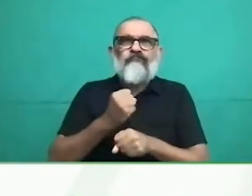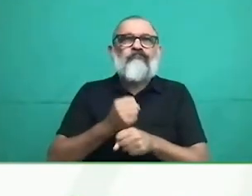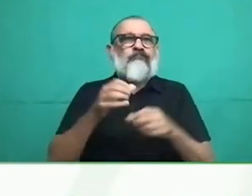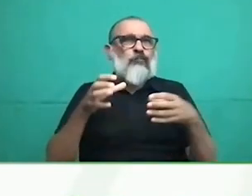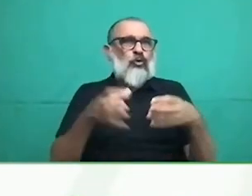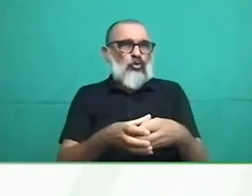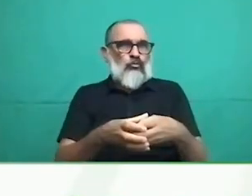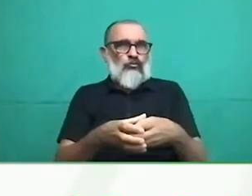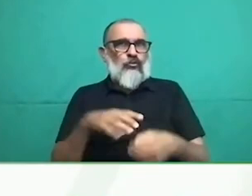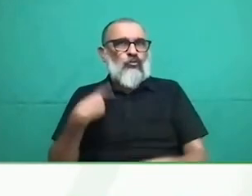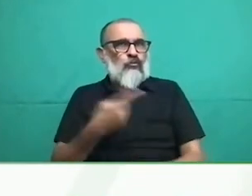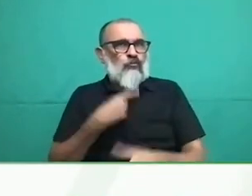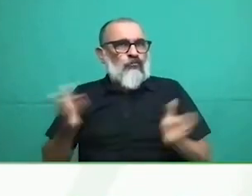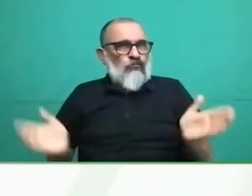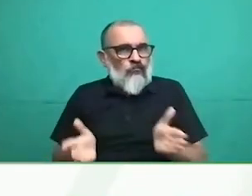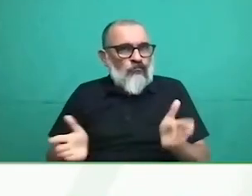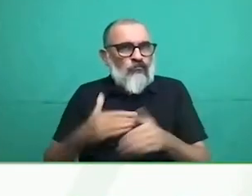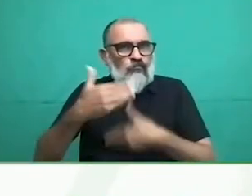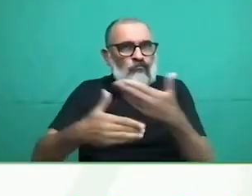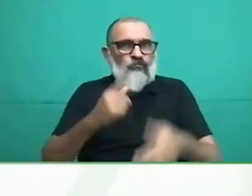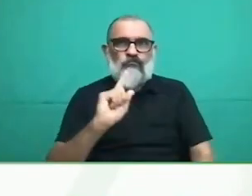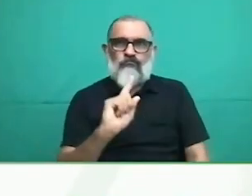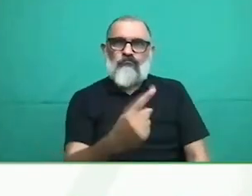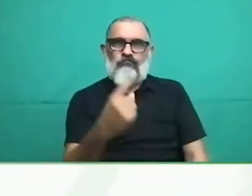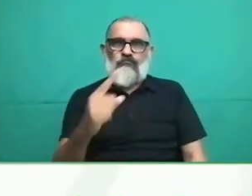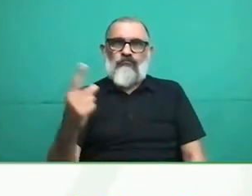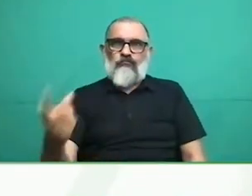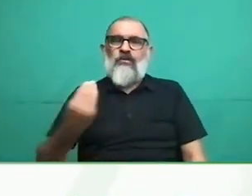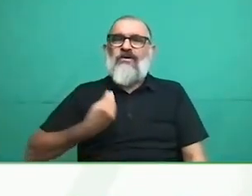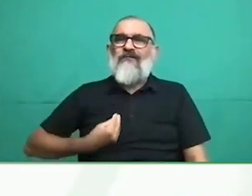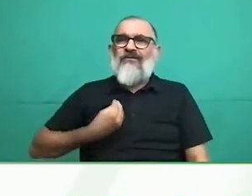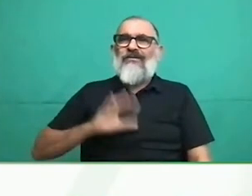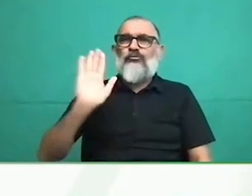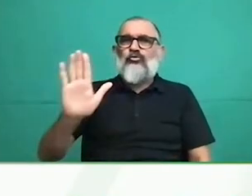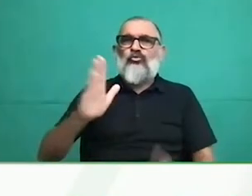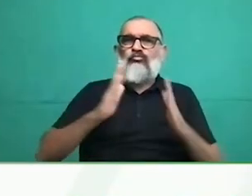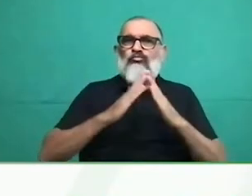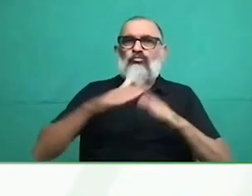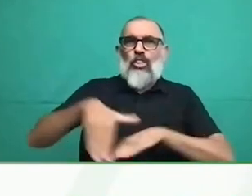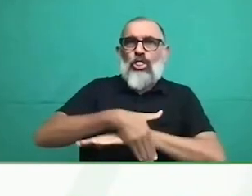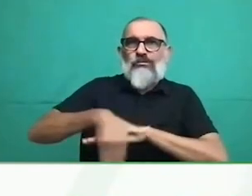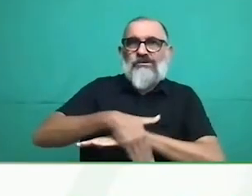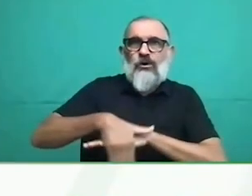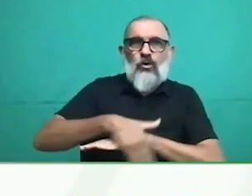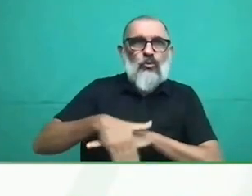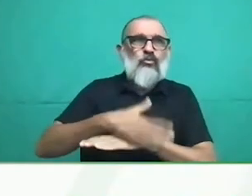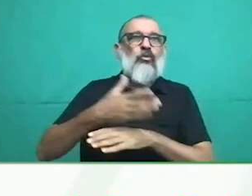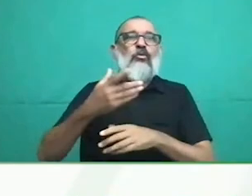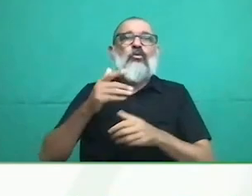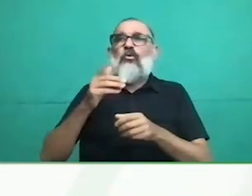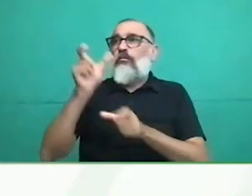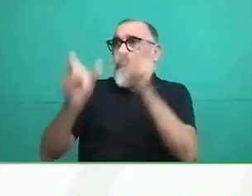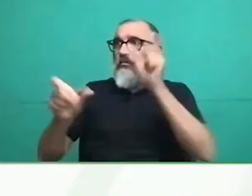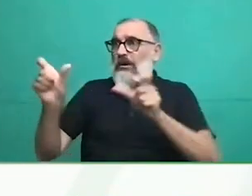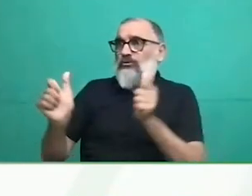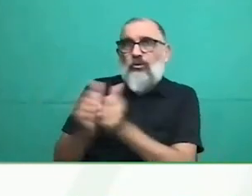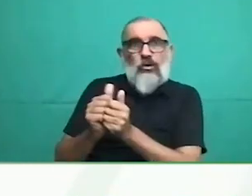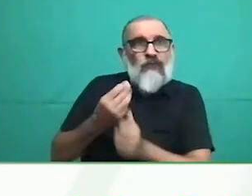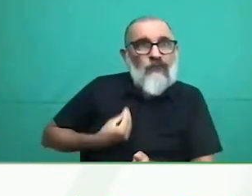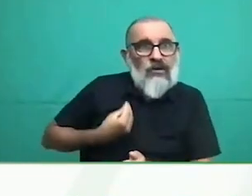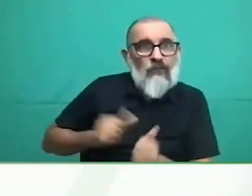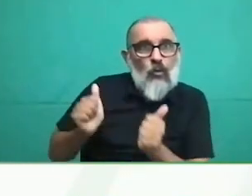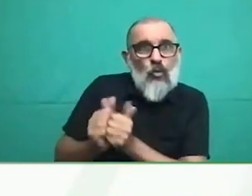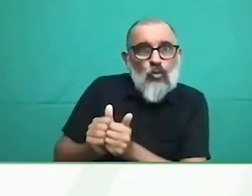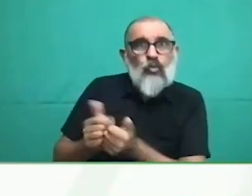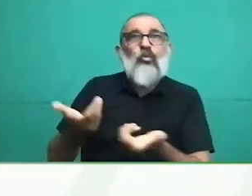Por tanto, no hay un sistema de vivienda, hay muchos. Los datos, quizás lo menos